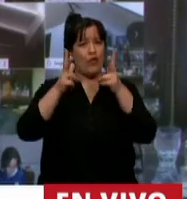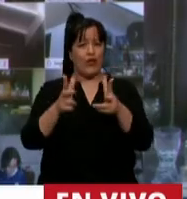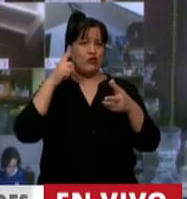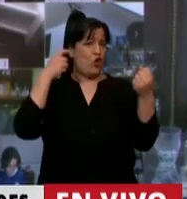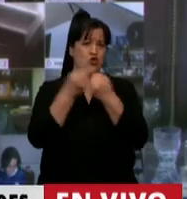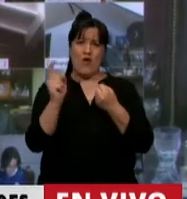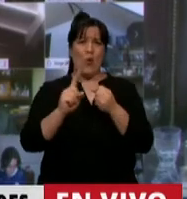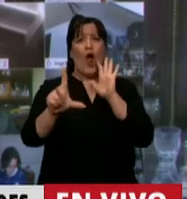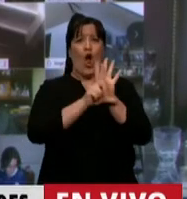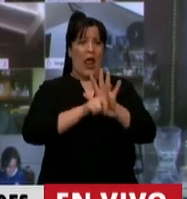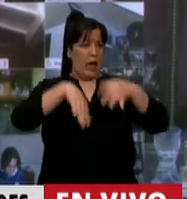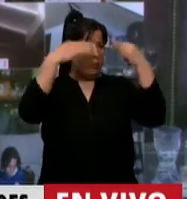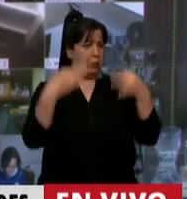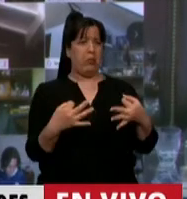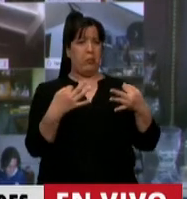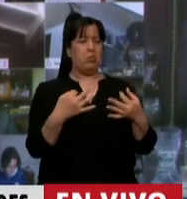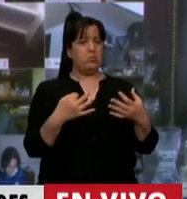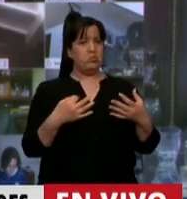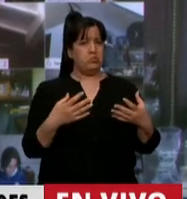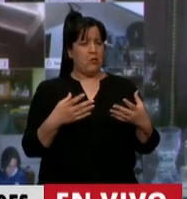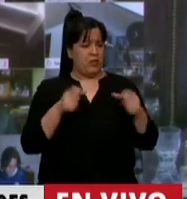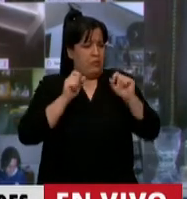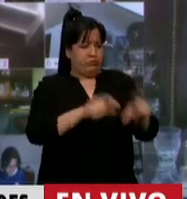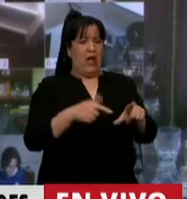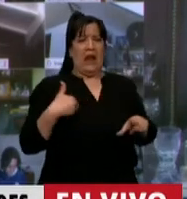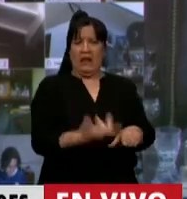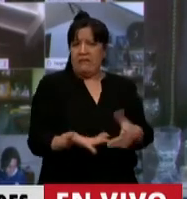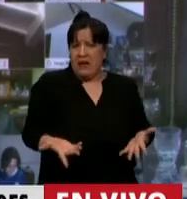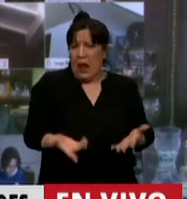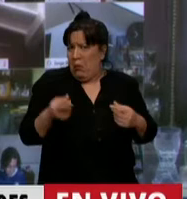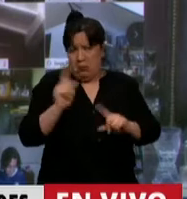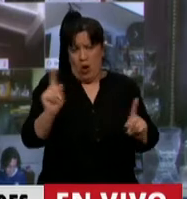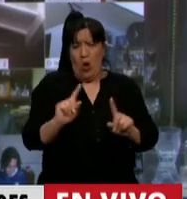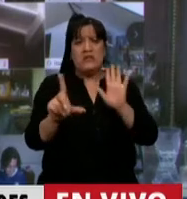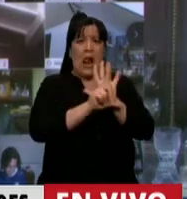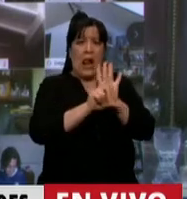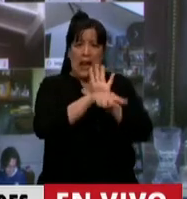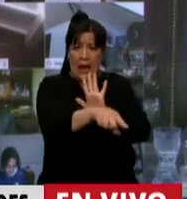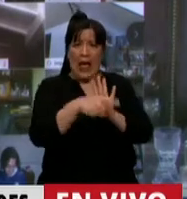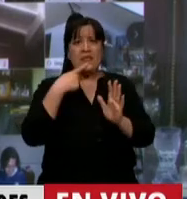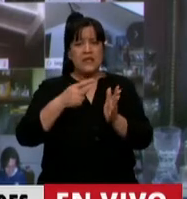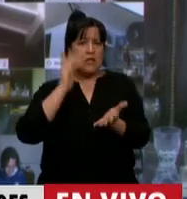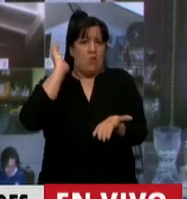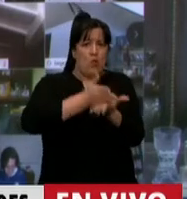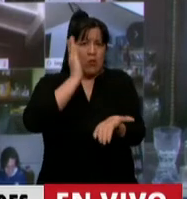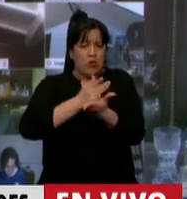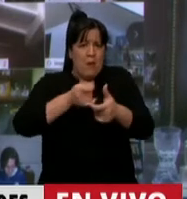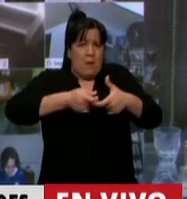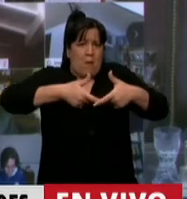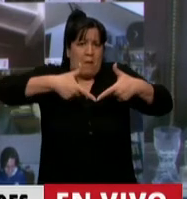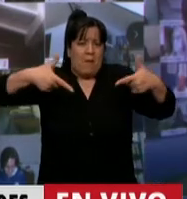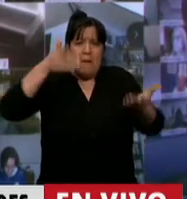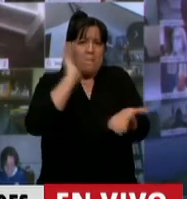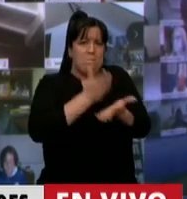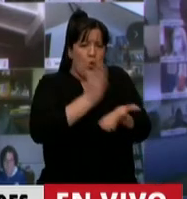comparto que esta sea una ley soberana. No es soberana una ley que aumenta una cantidad de multas y que va